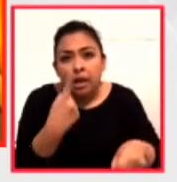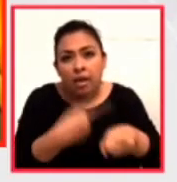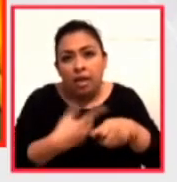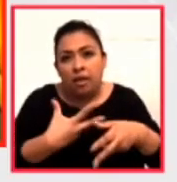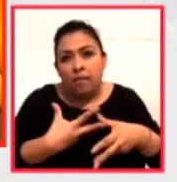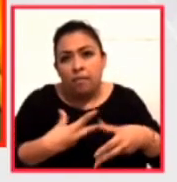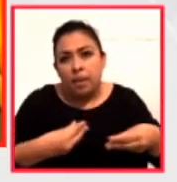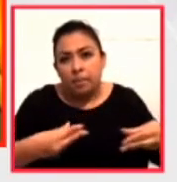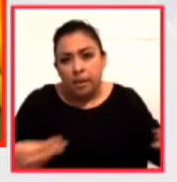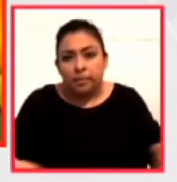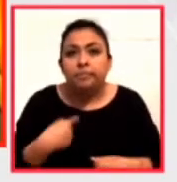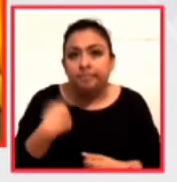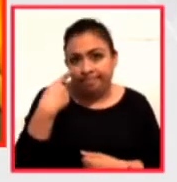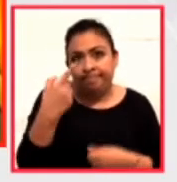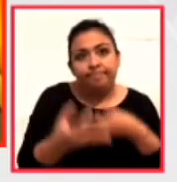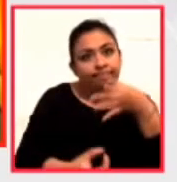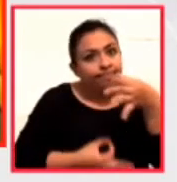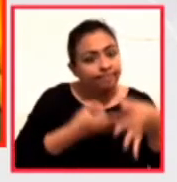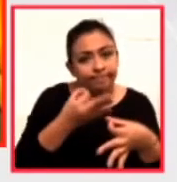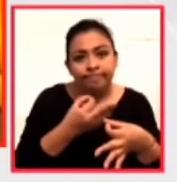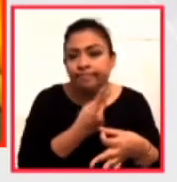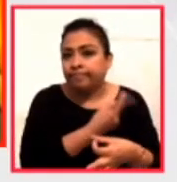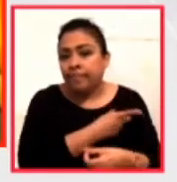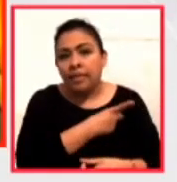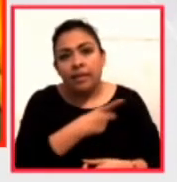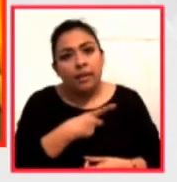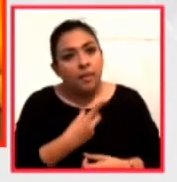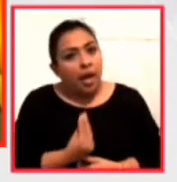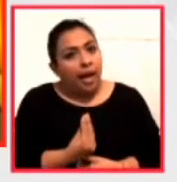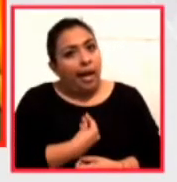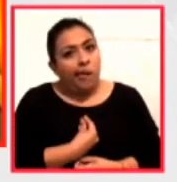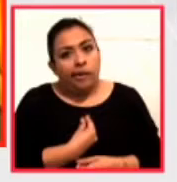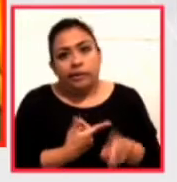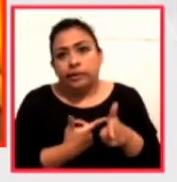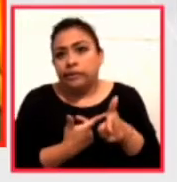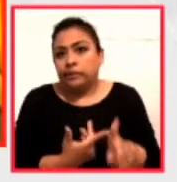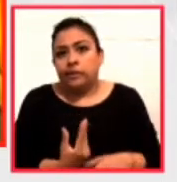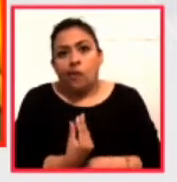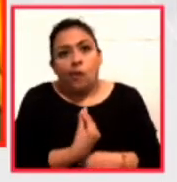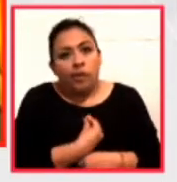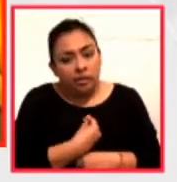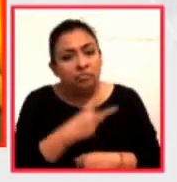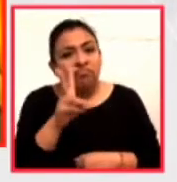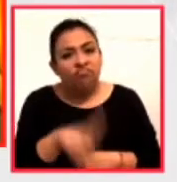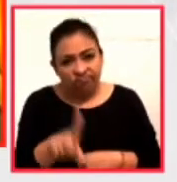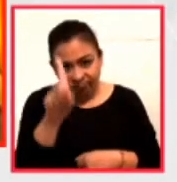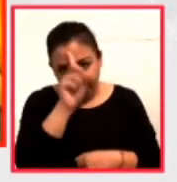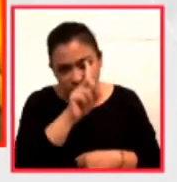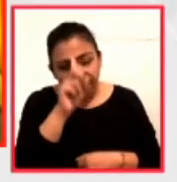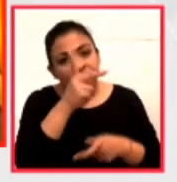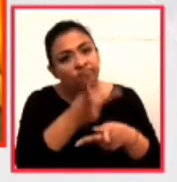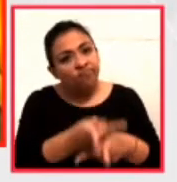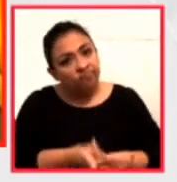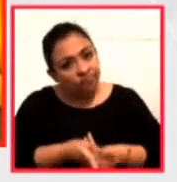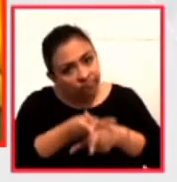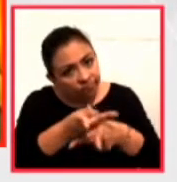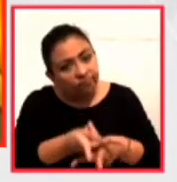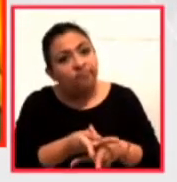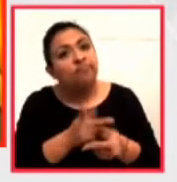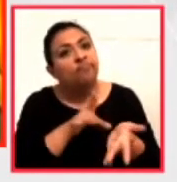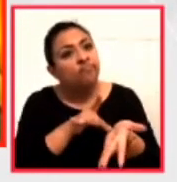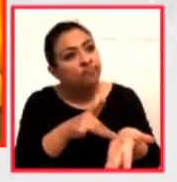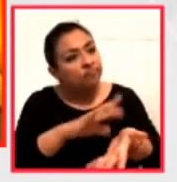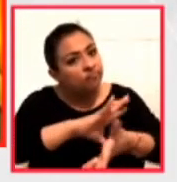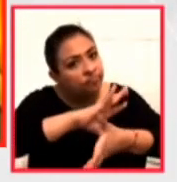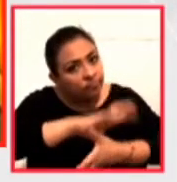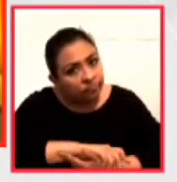Bueno, ahí hay otro mensaje, seguir aguantando. Esa es la recomendación. que ser pacientes, hay que ser prudentes, hay que ser solidarios y